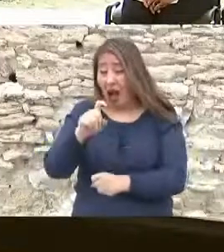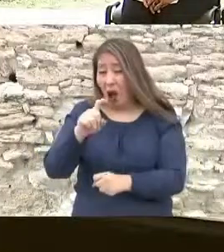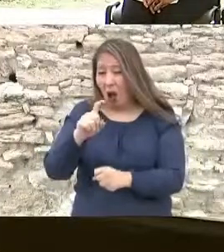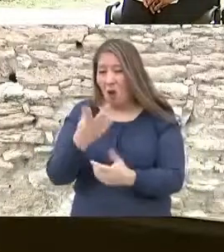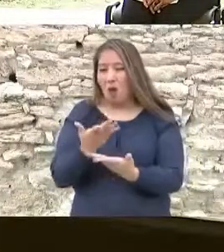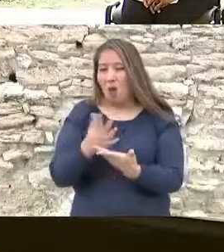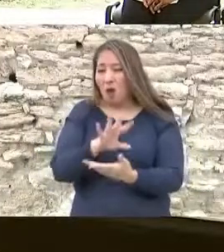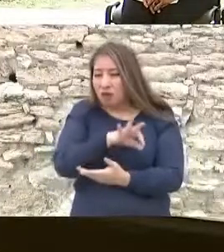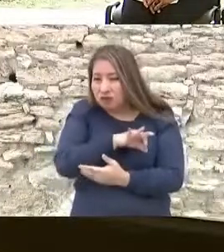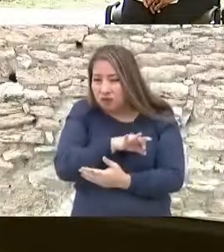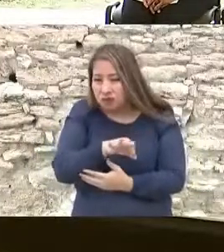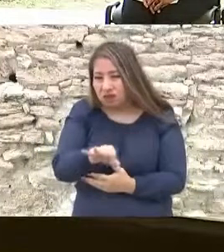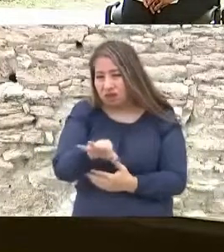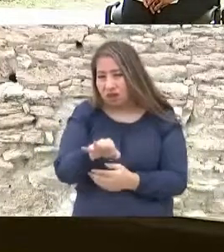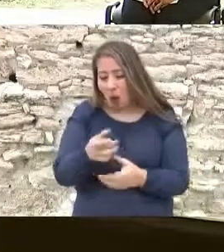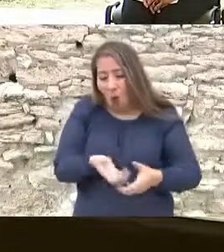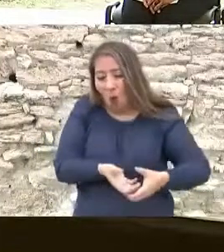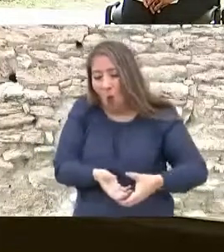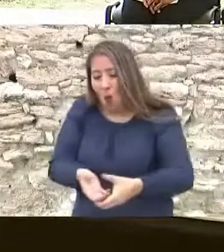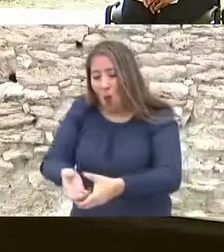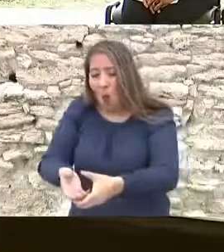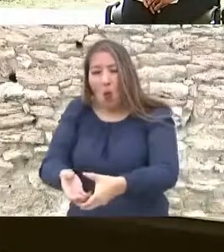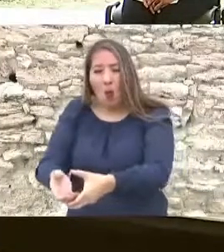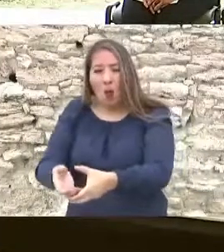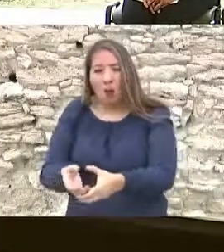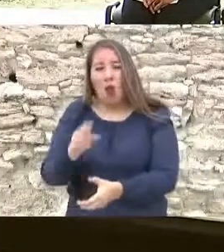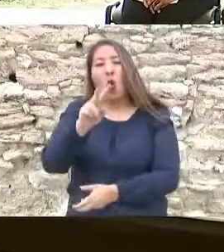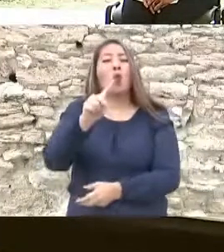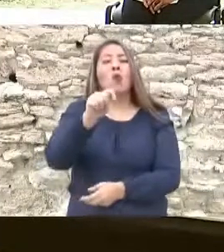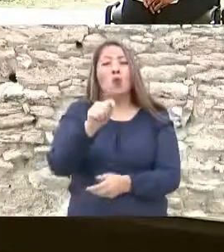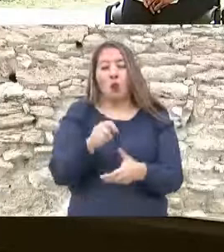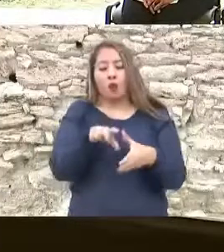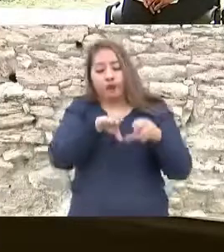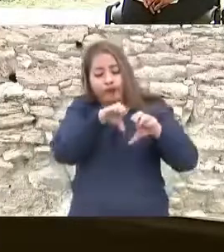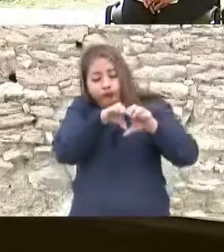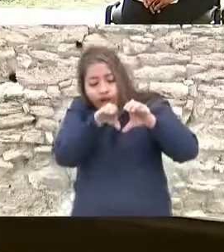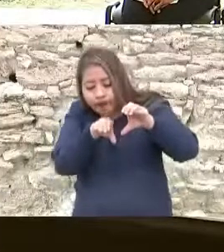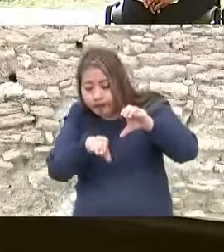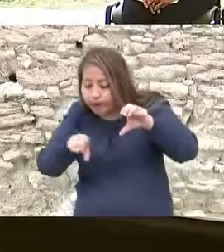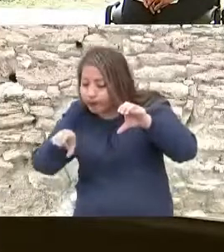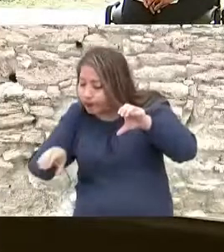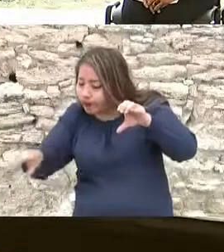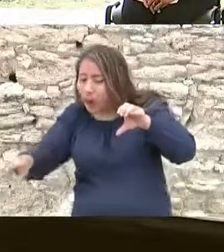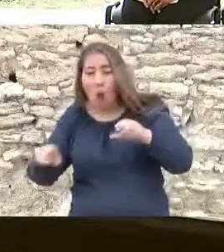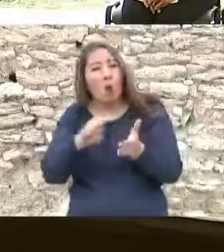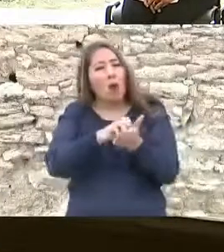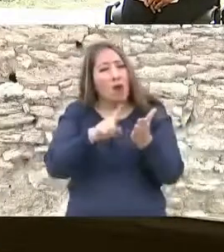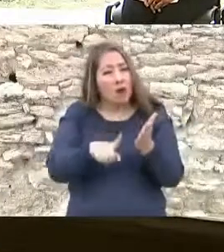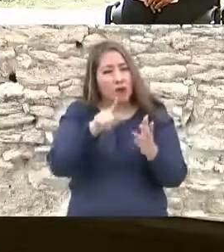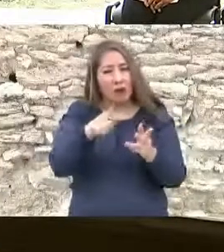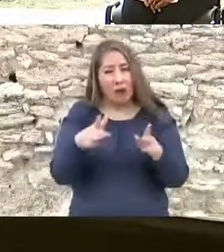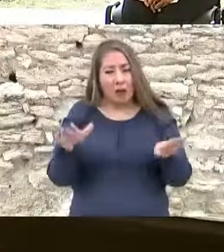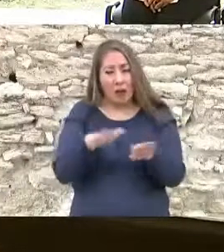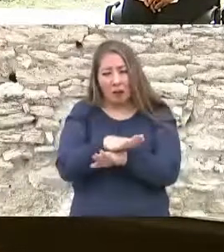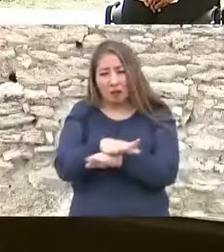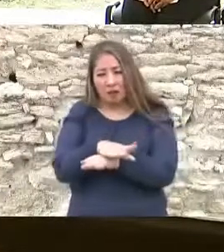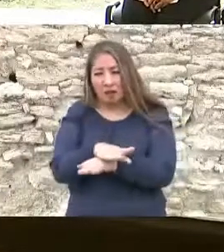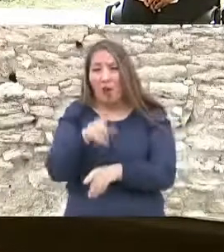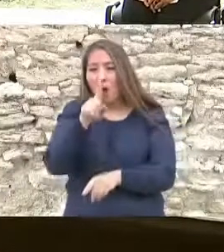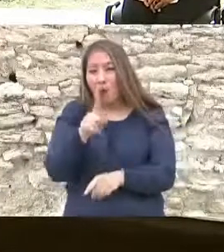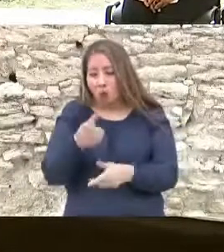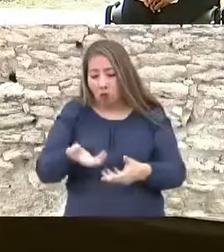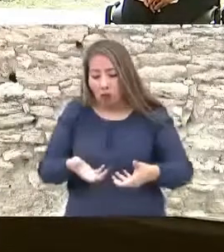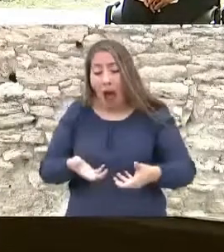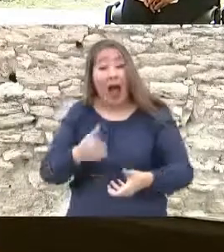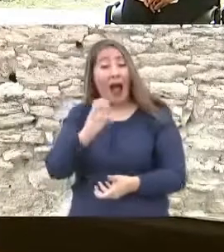se pudo tener un mejor uso y haber excedentes. Uno de los ejemplos más recientes es la sustitución en efecto de